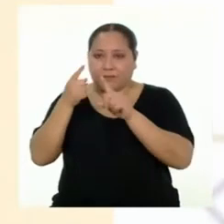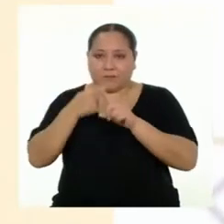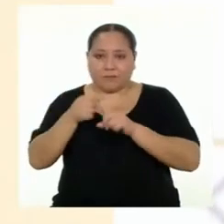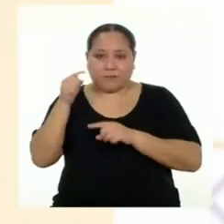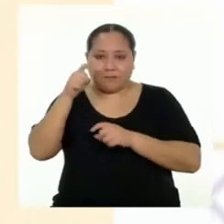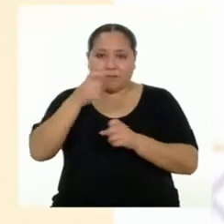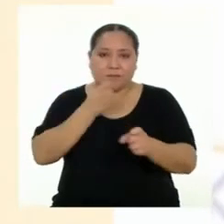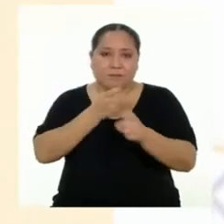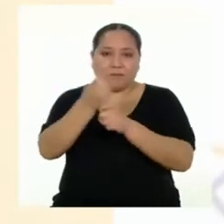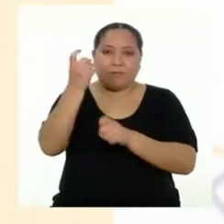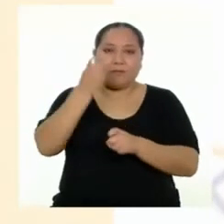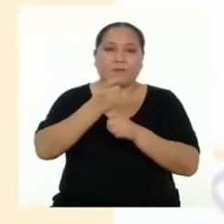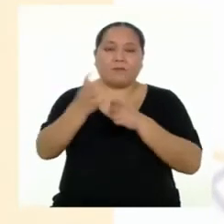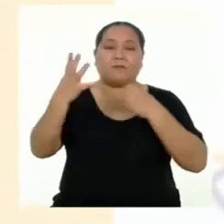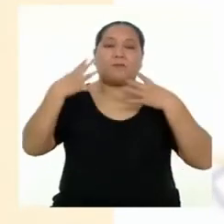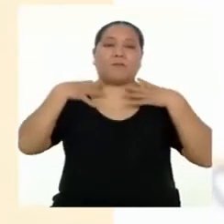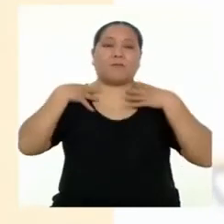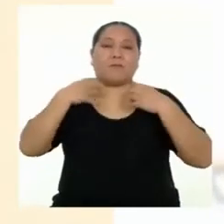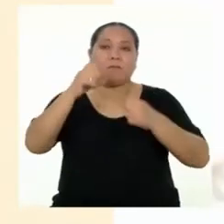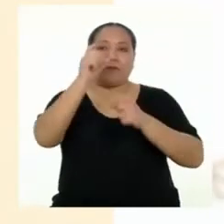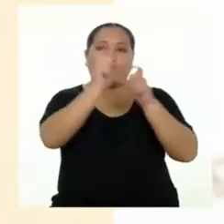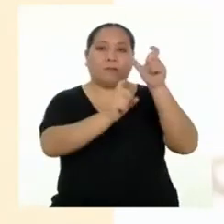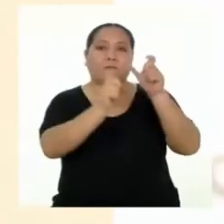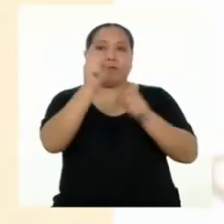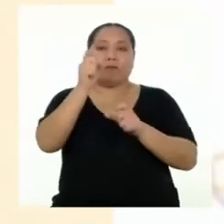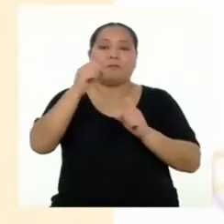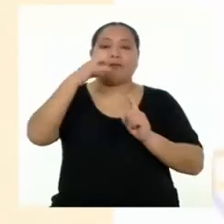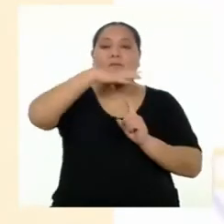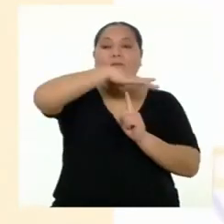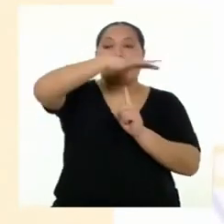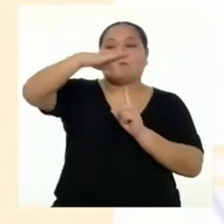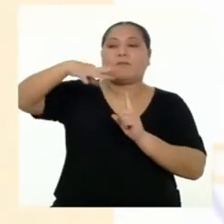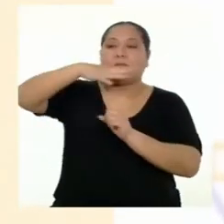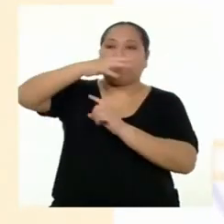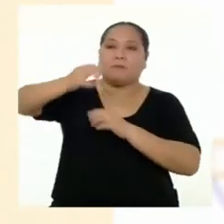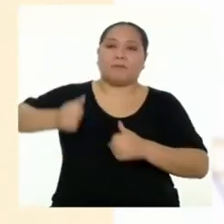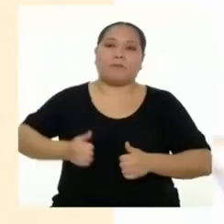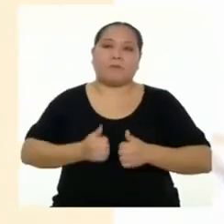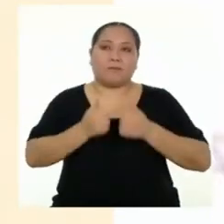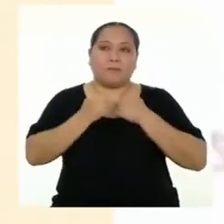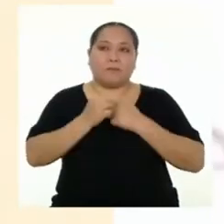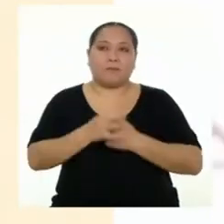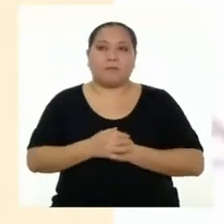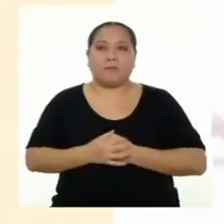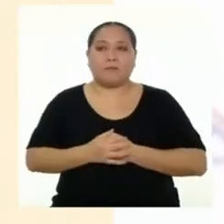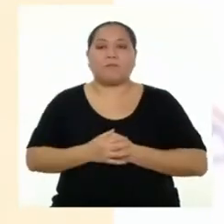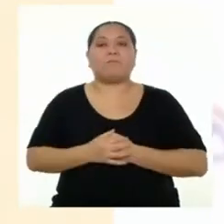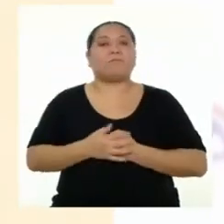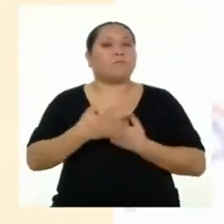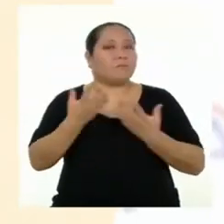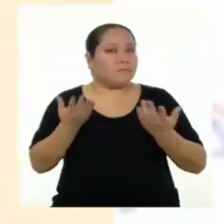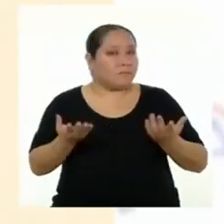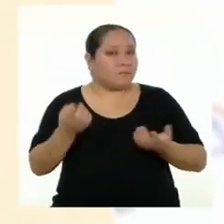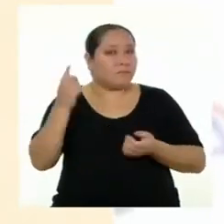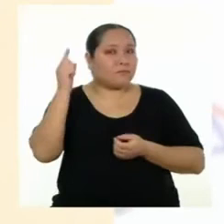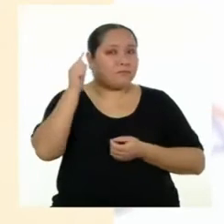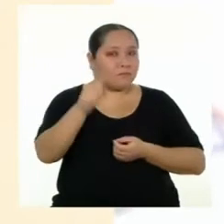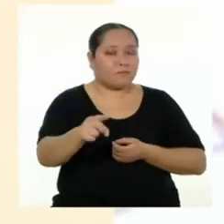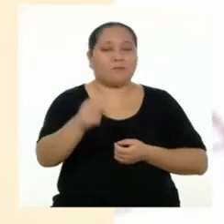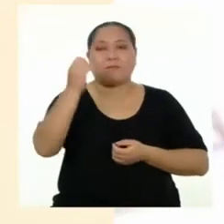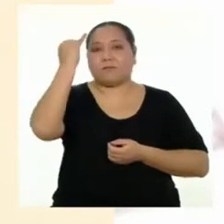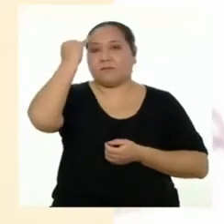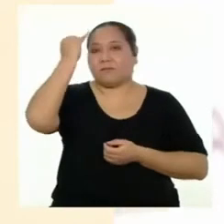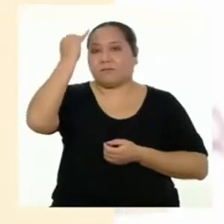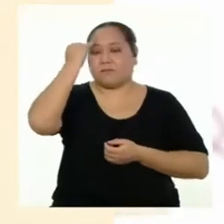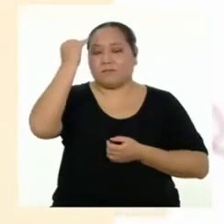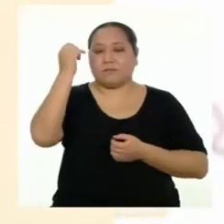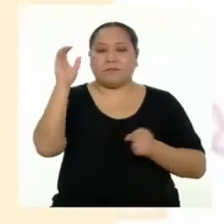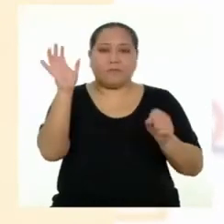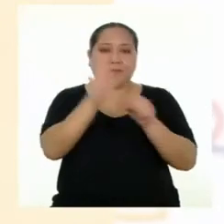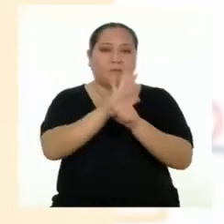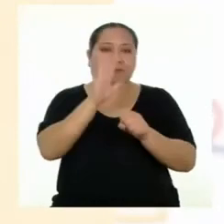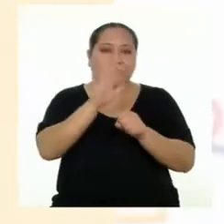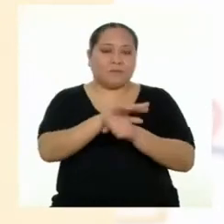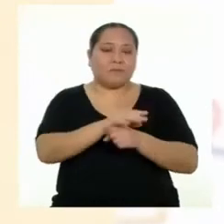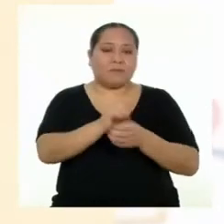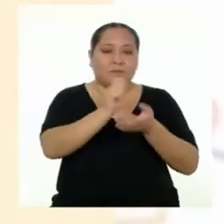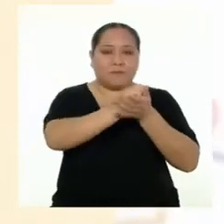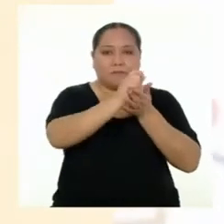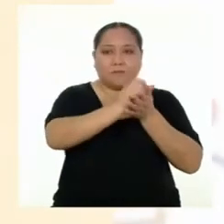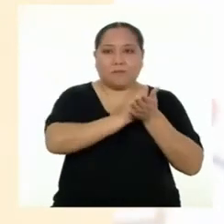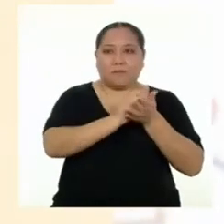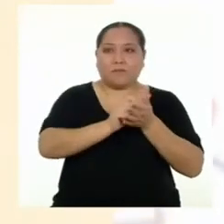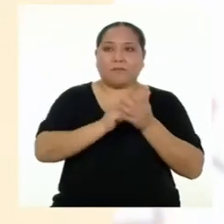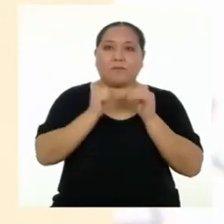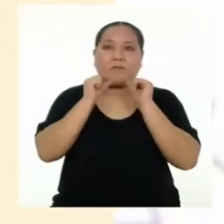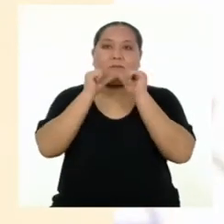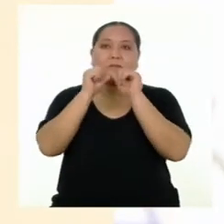Que afectan la salud de las personas y el ambiente en el que vivimos. Hasta ahí da una idea general del texto.